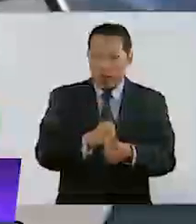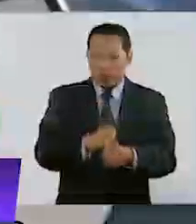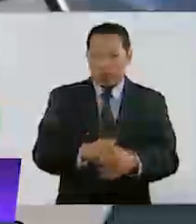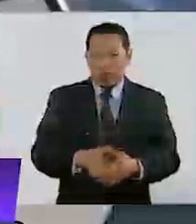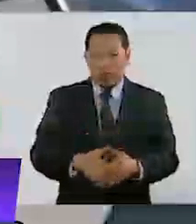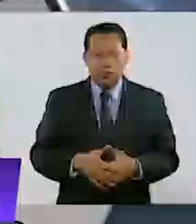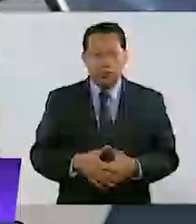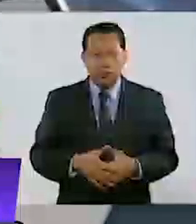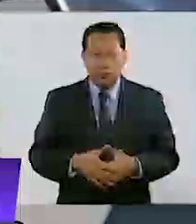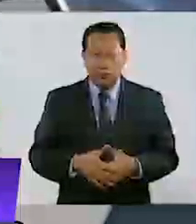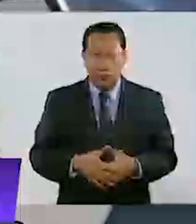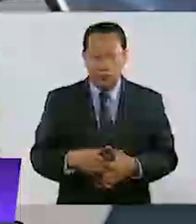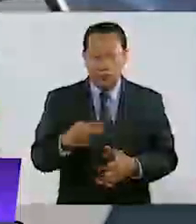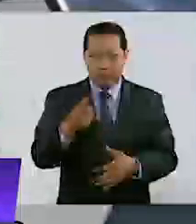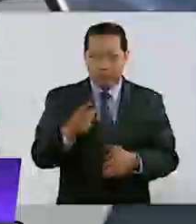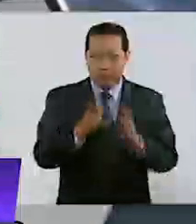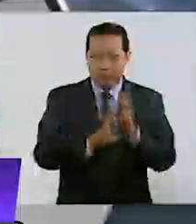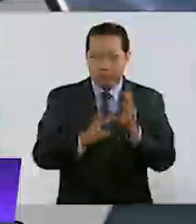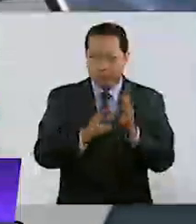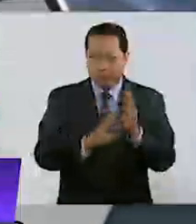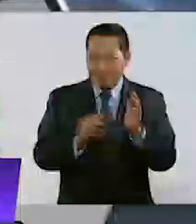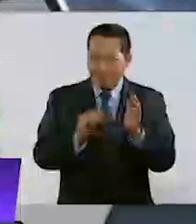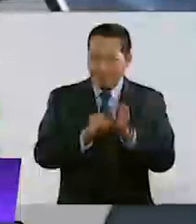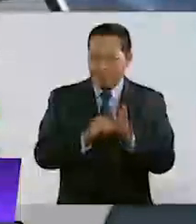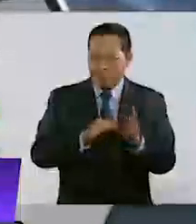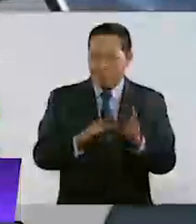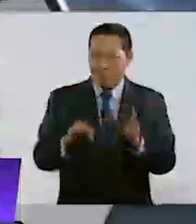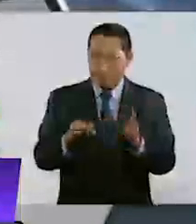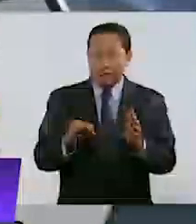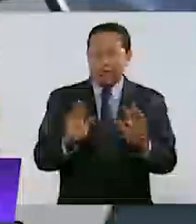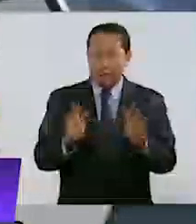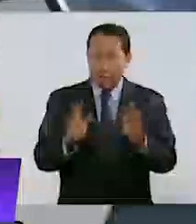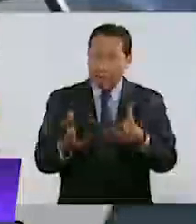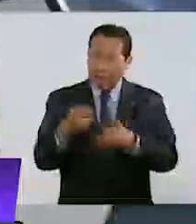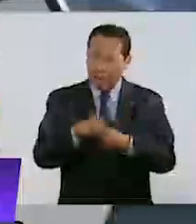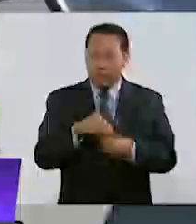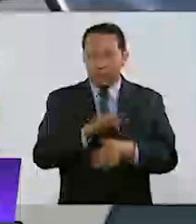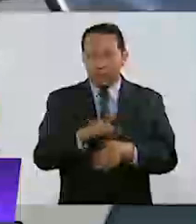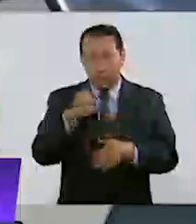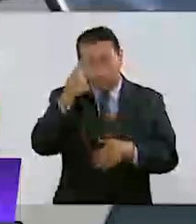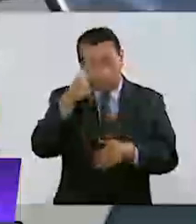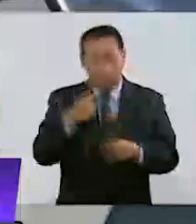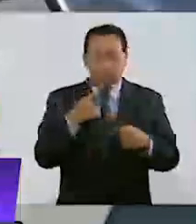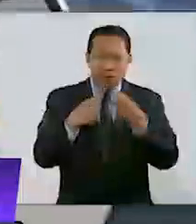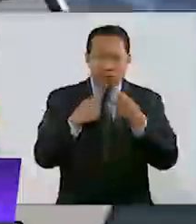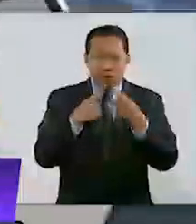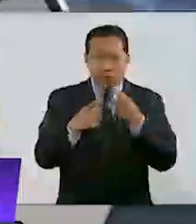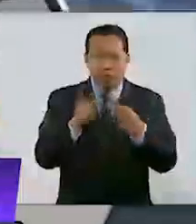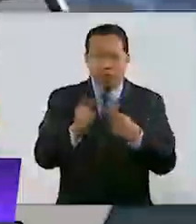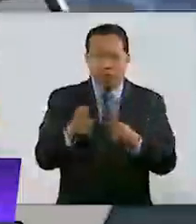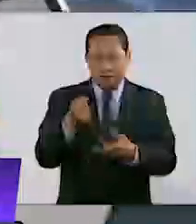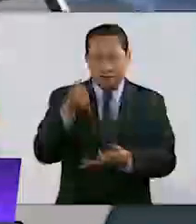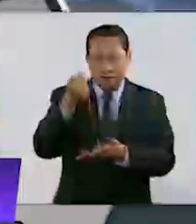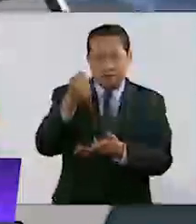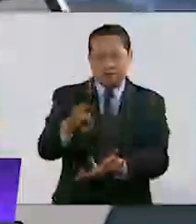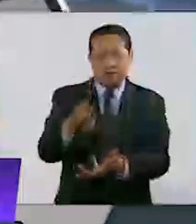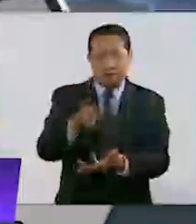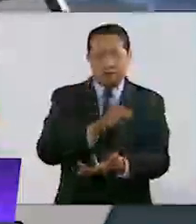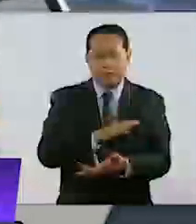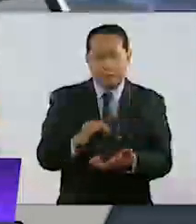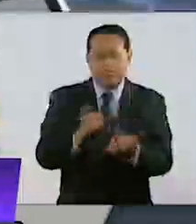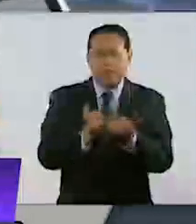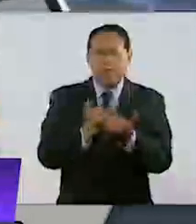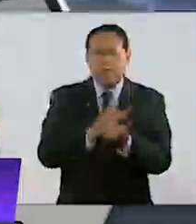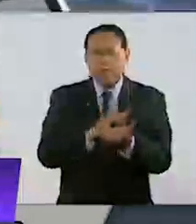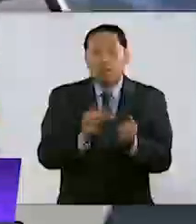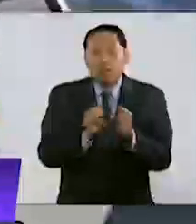Estas reformas podrían ir acompañando todo lo que implica la discusión del paquete económico, incluso hasta con